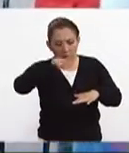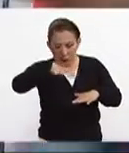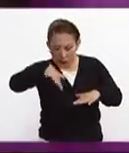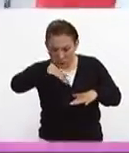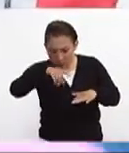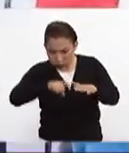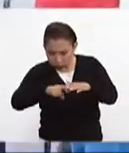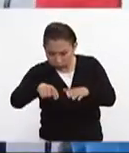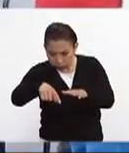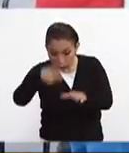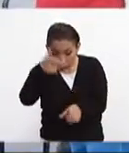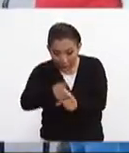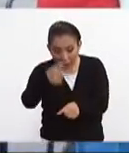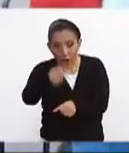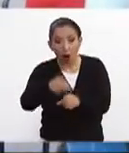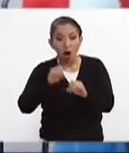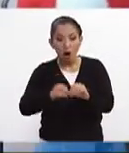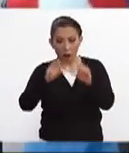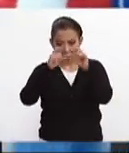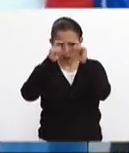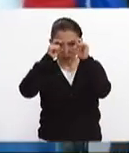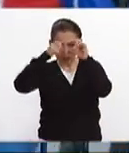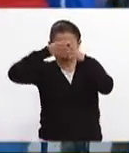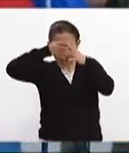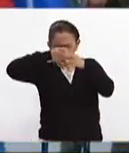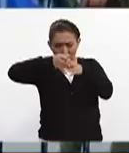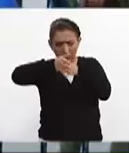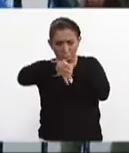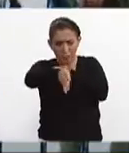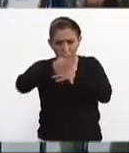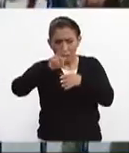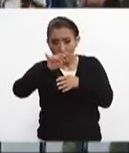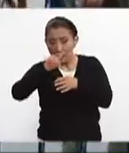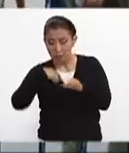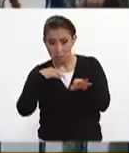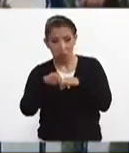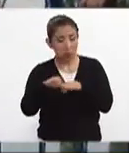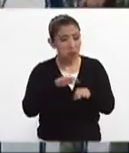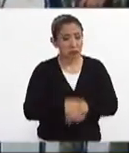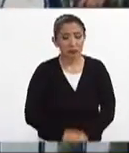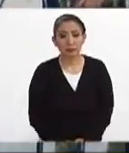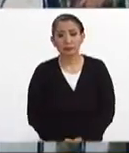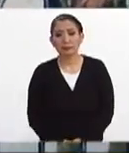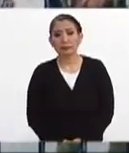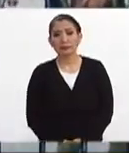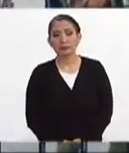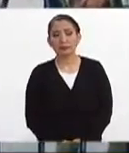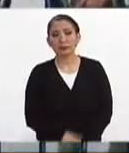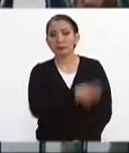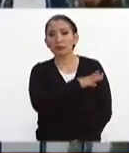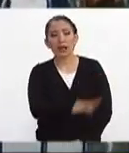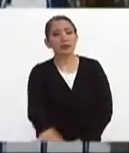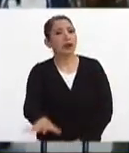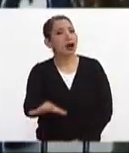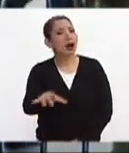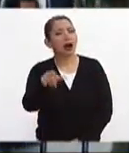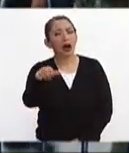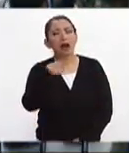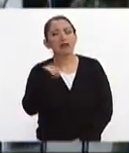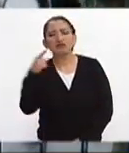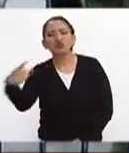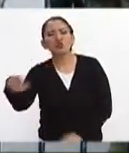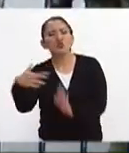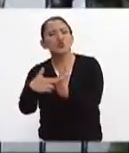presencia o visores a través de pared, y en eso estamos trabajando. General, de acuerdo con los